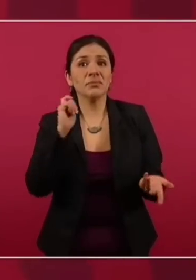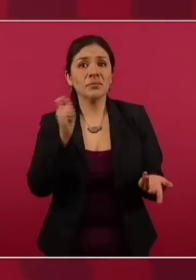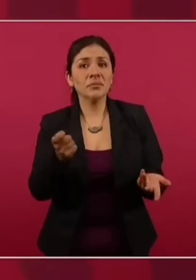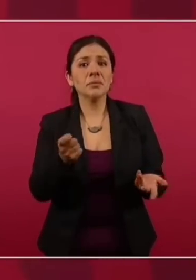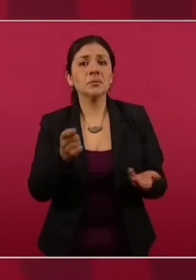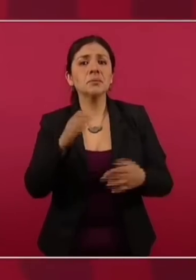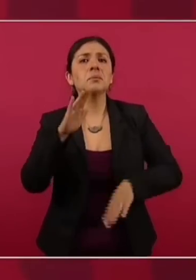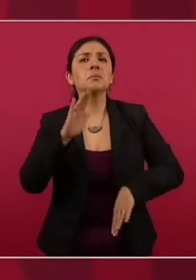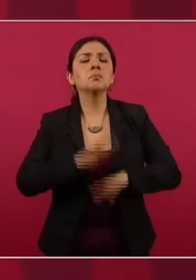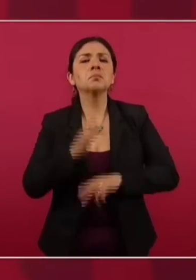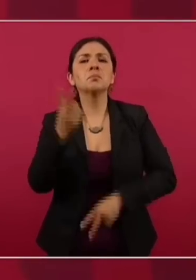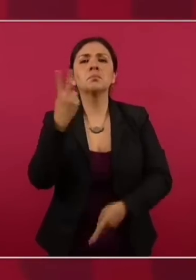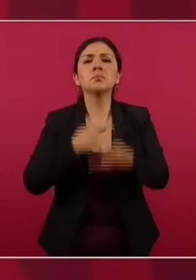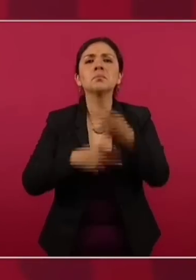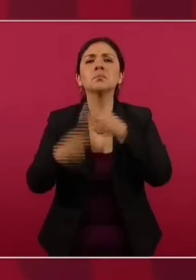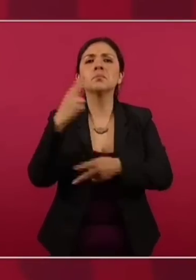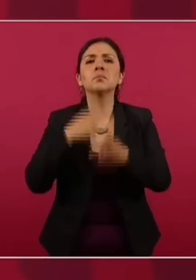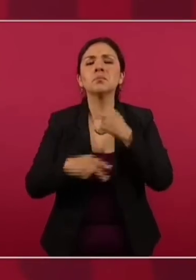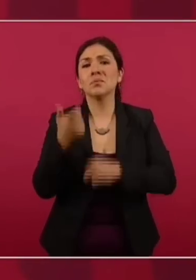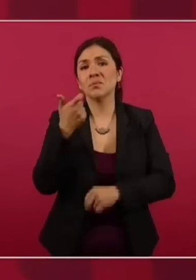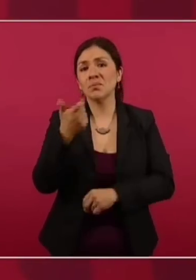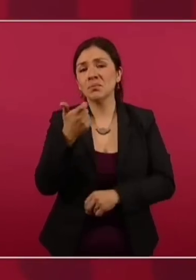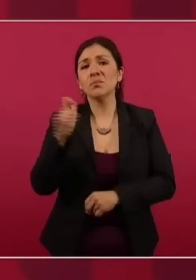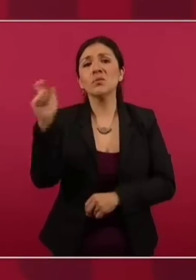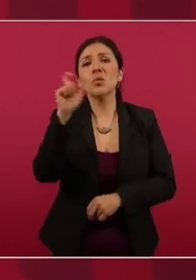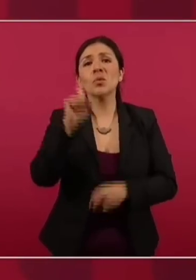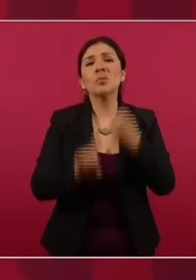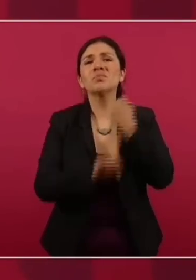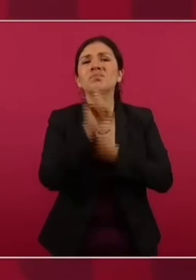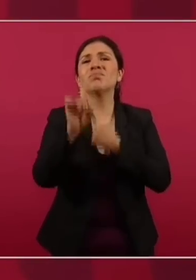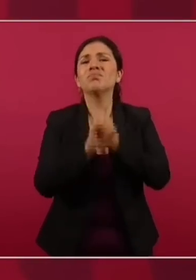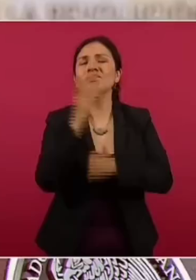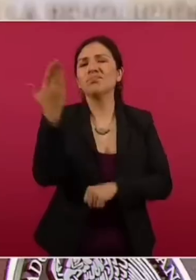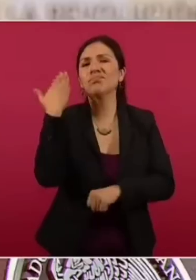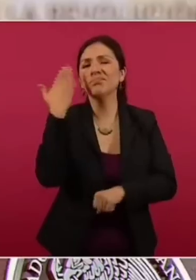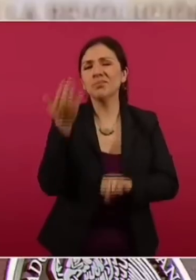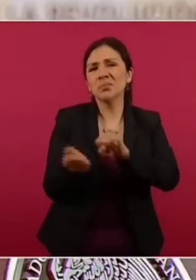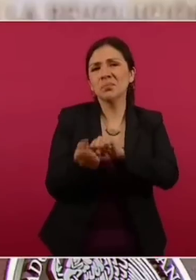dispersan más fondos por la crisis de la pandemia